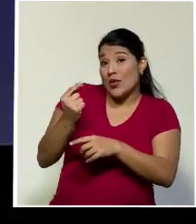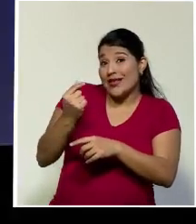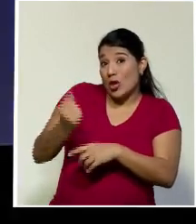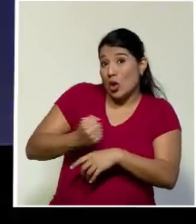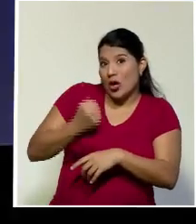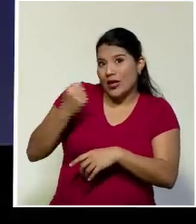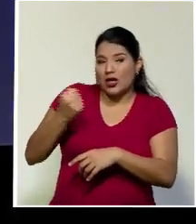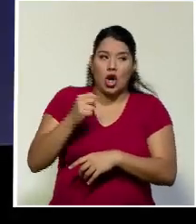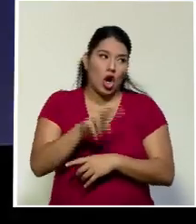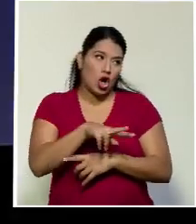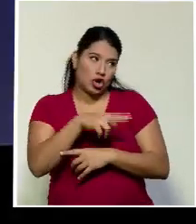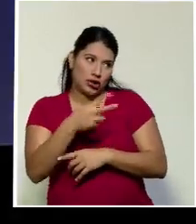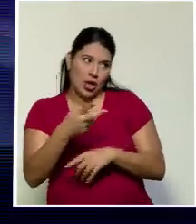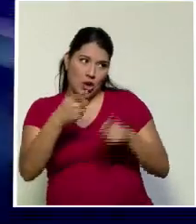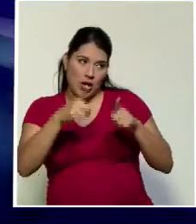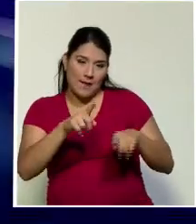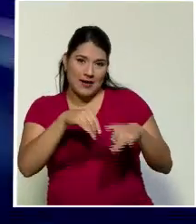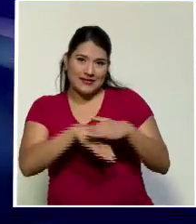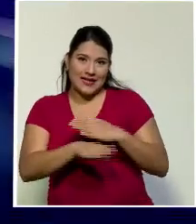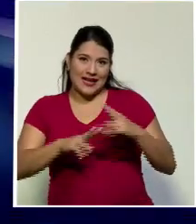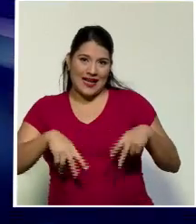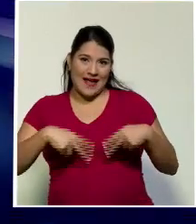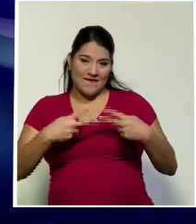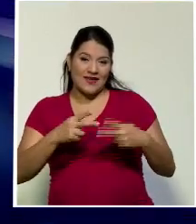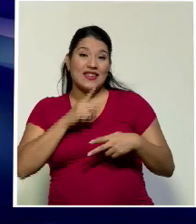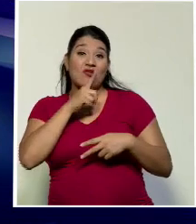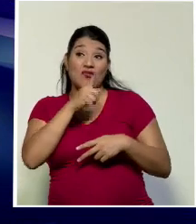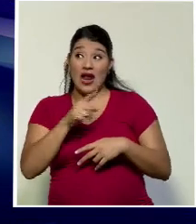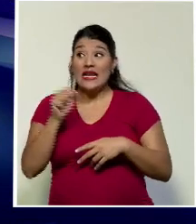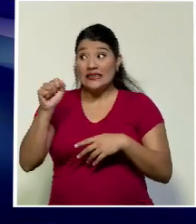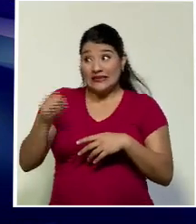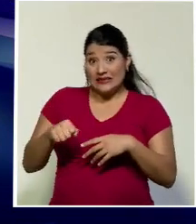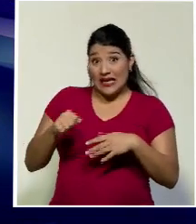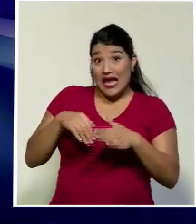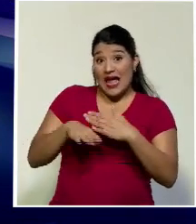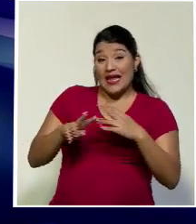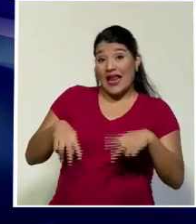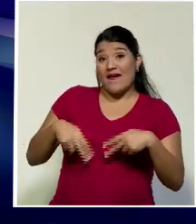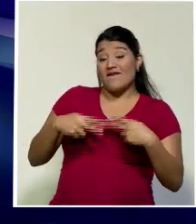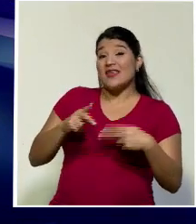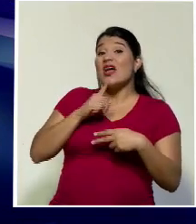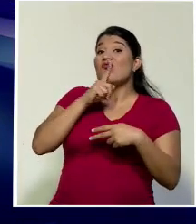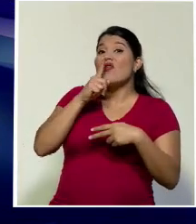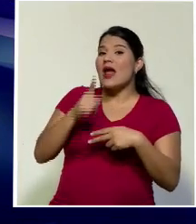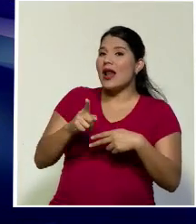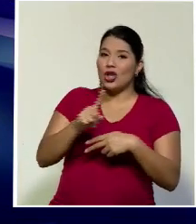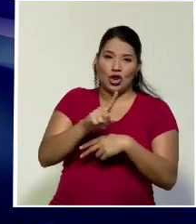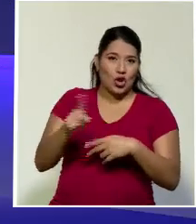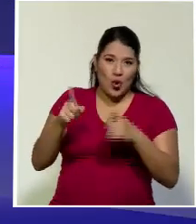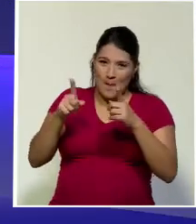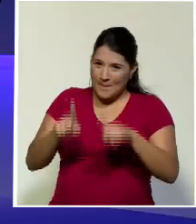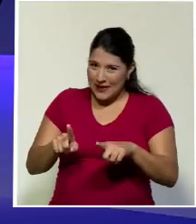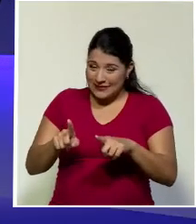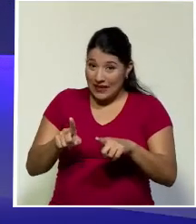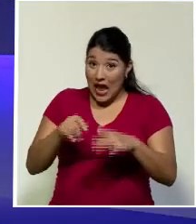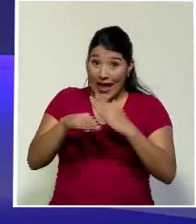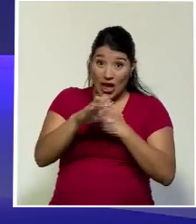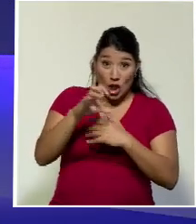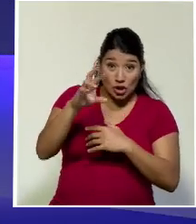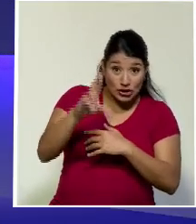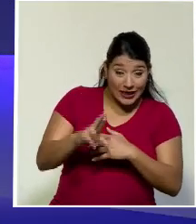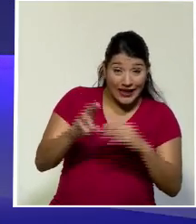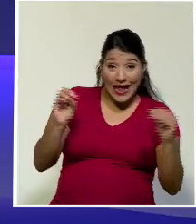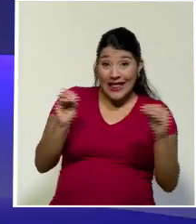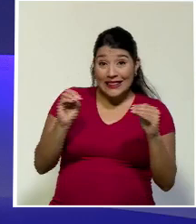vida real? Bueno, en la vida real ocurre lo contrario, no solo en el país, sino a nivel global, ¿verdad? Que ahora vamos a referirnos